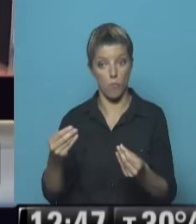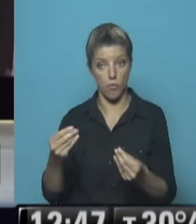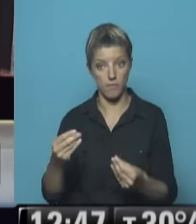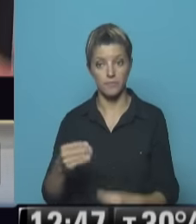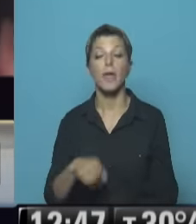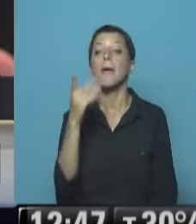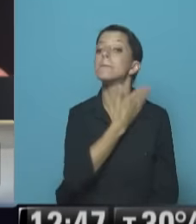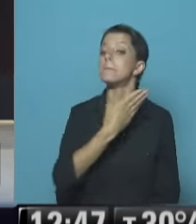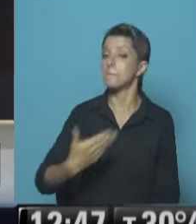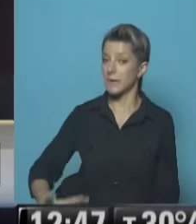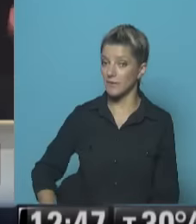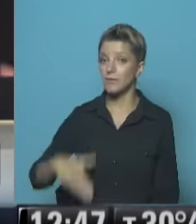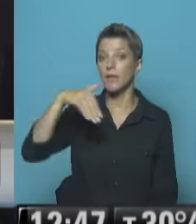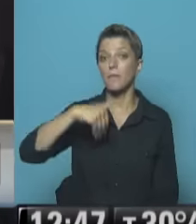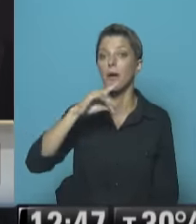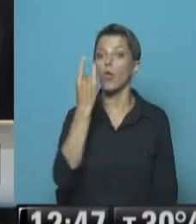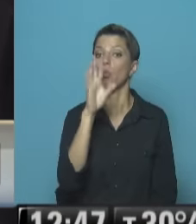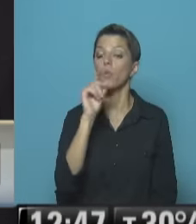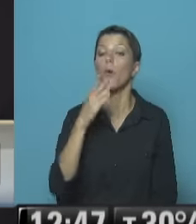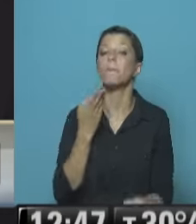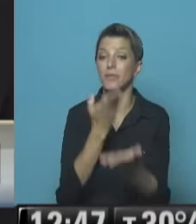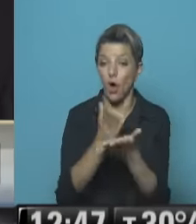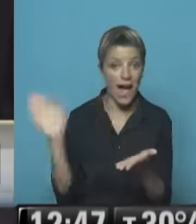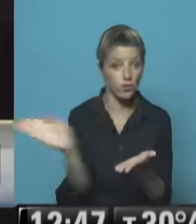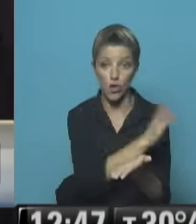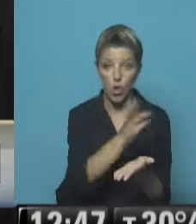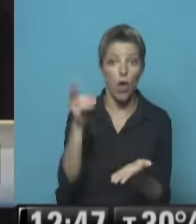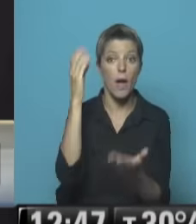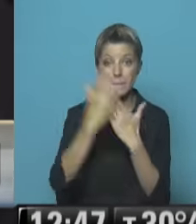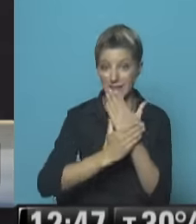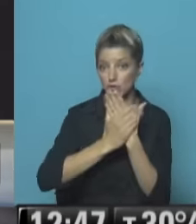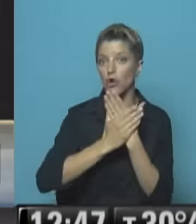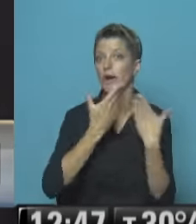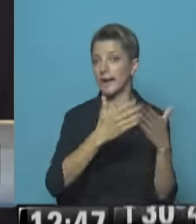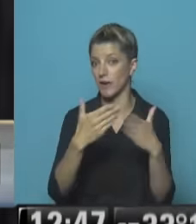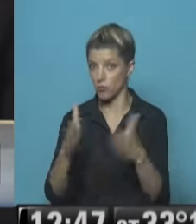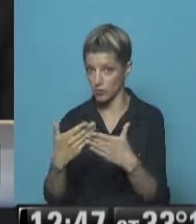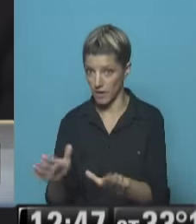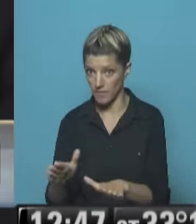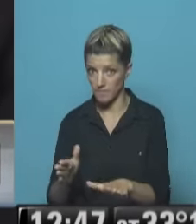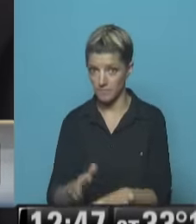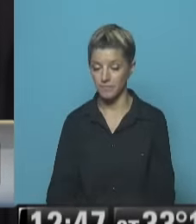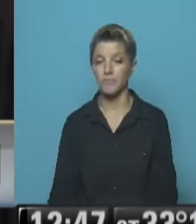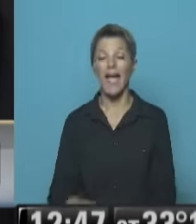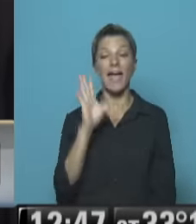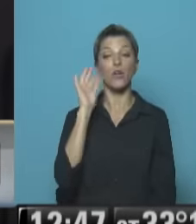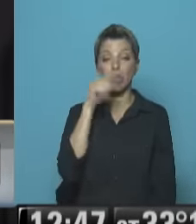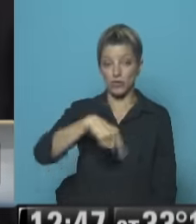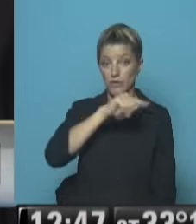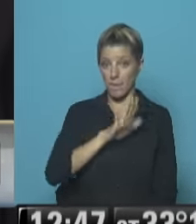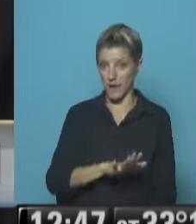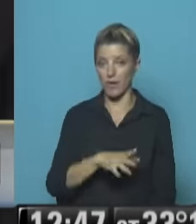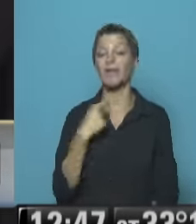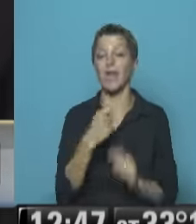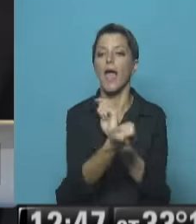pidió La renuncia A todo el gabinete Es decir Hay una Hay algo que Se estaba esperando Dentro del chavismo Que sucediera Que hubiera un cambio